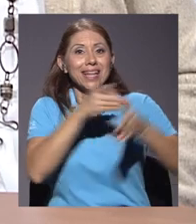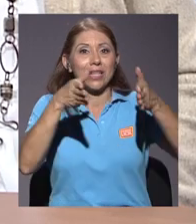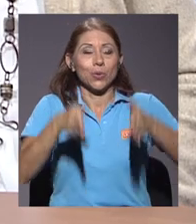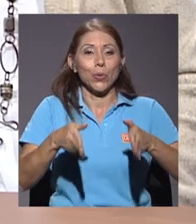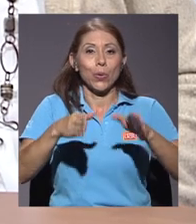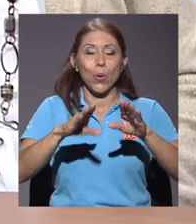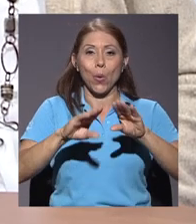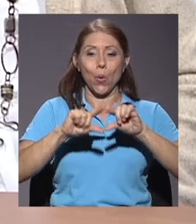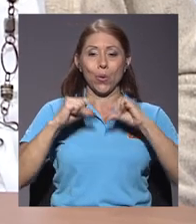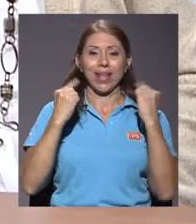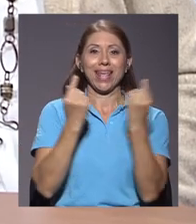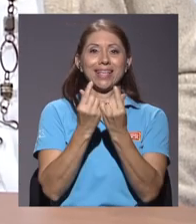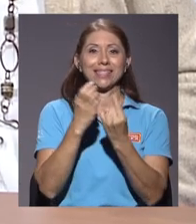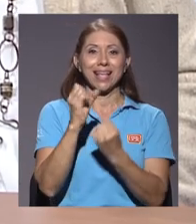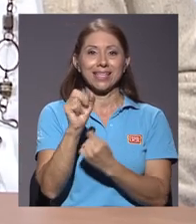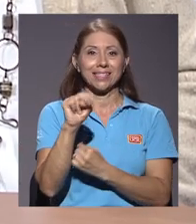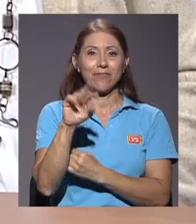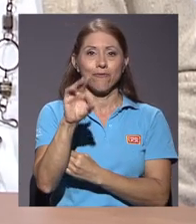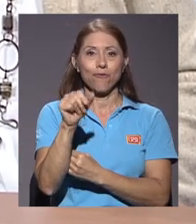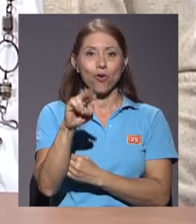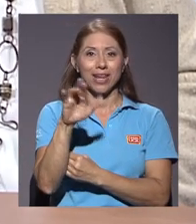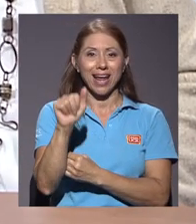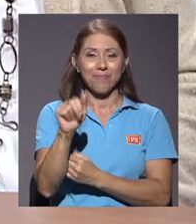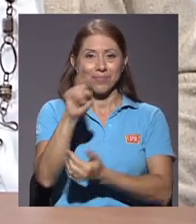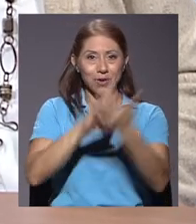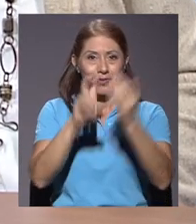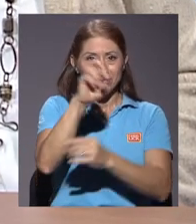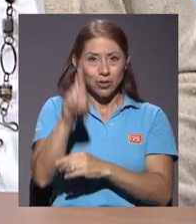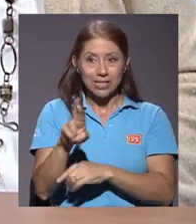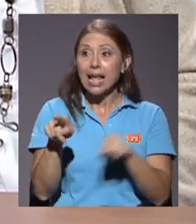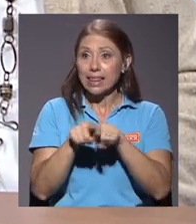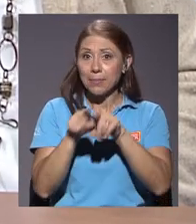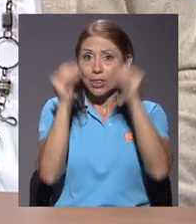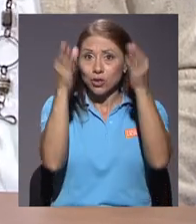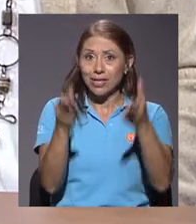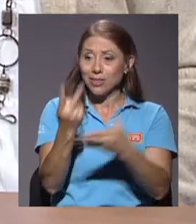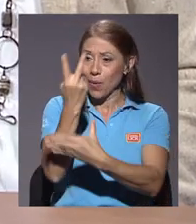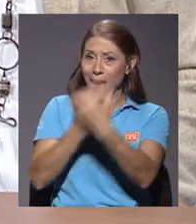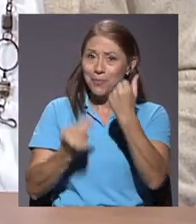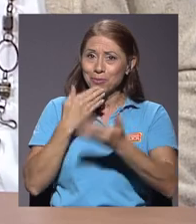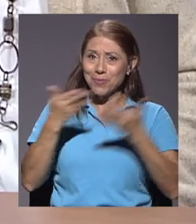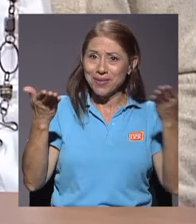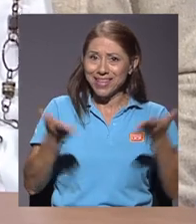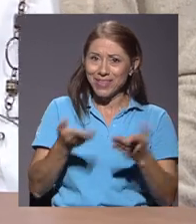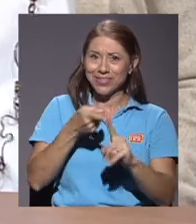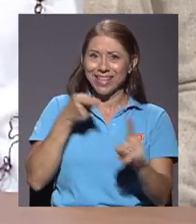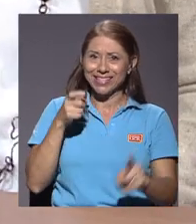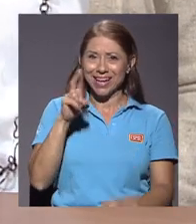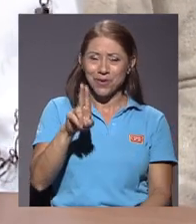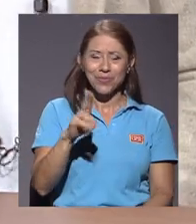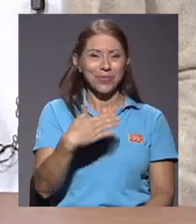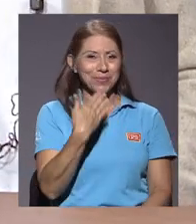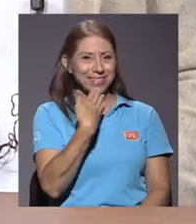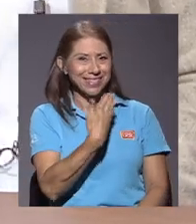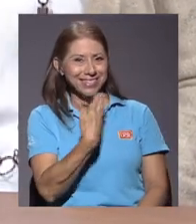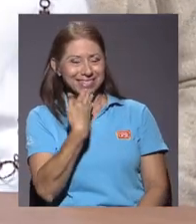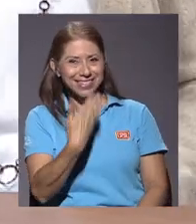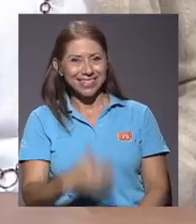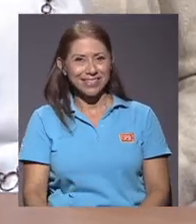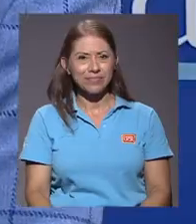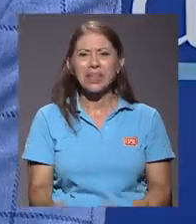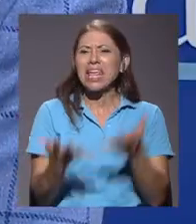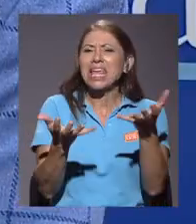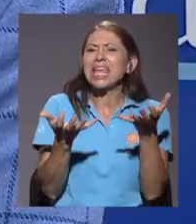de la Orquesta Sinfónica de la Universidad de Costa Rica y docente también universitario. A ambos muy bienvenidos a Desde la U. Muchas gracias.